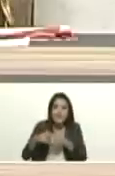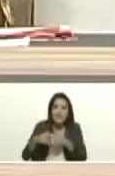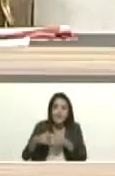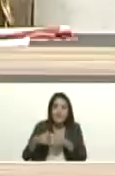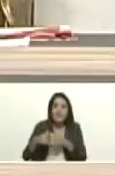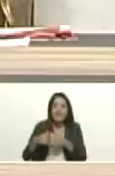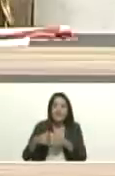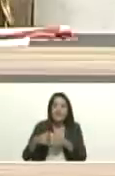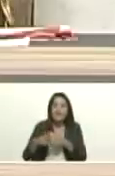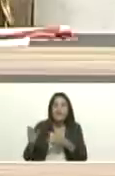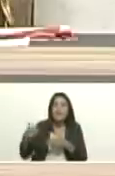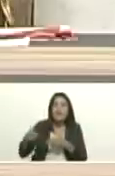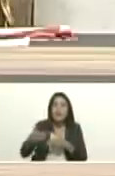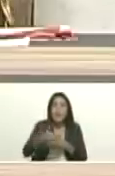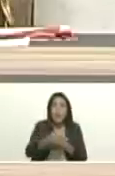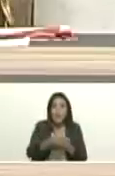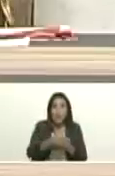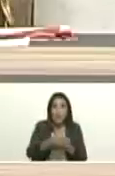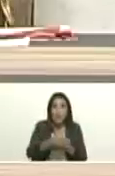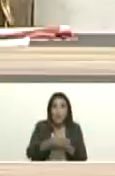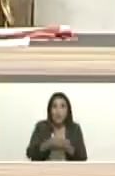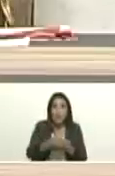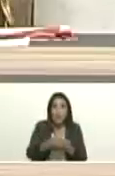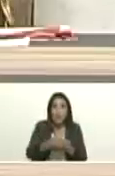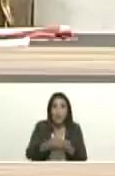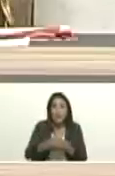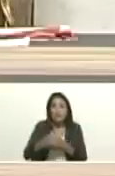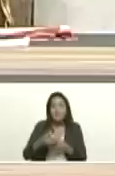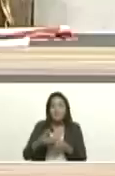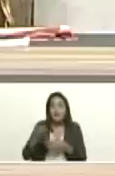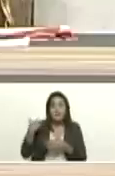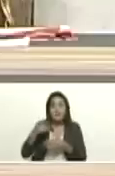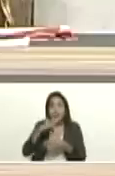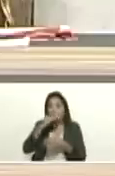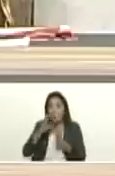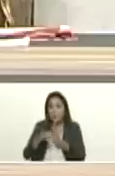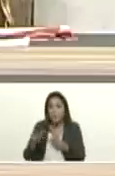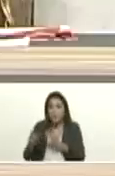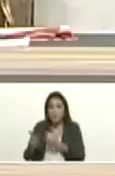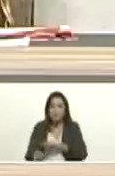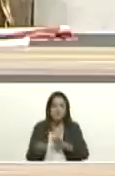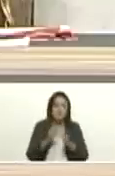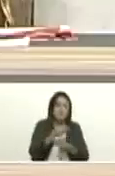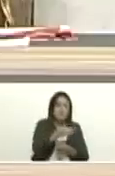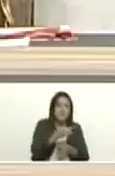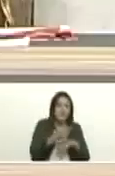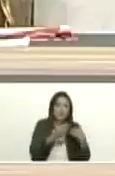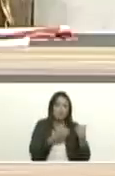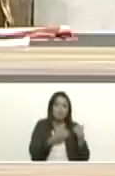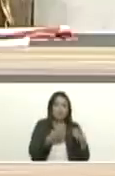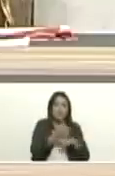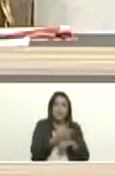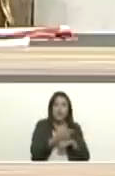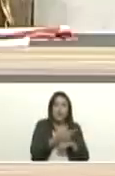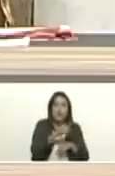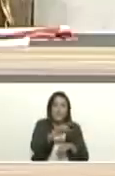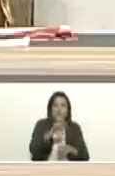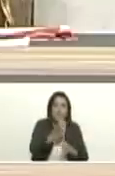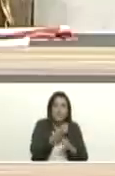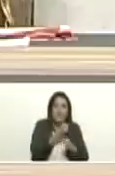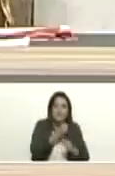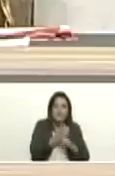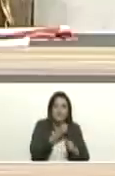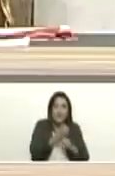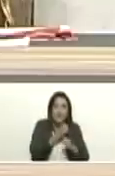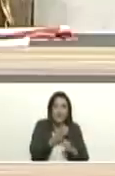que ahora pasa de las manos de la corrupción a las manos del trabajo del